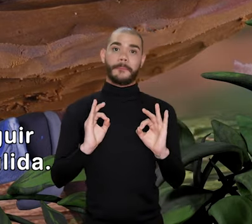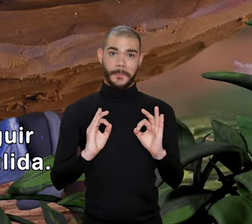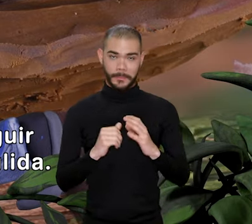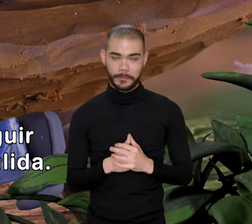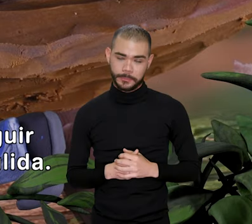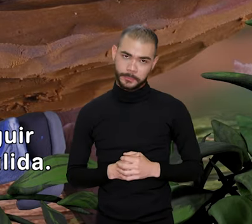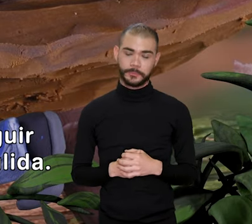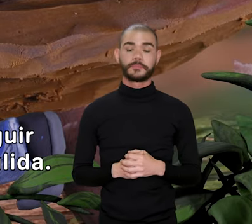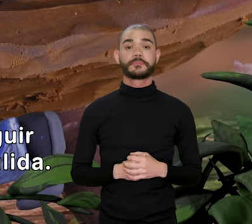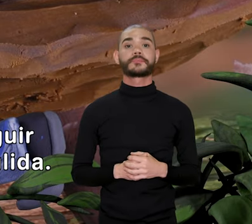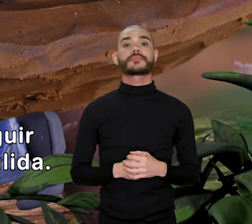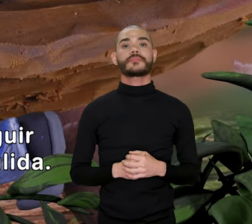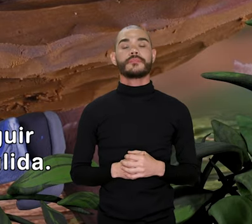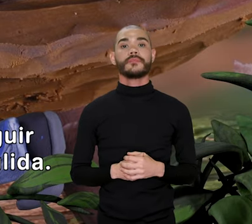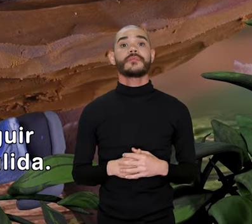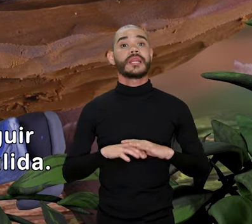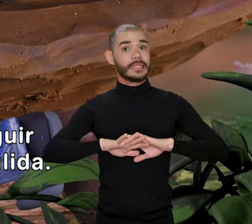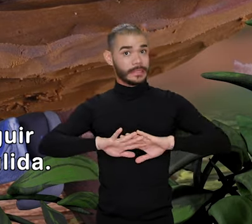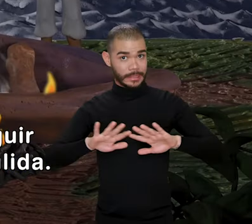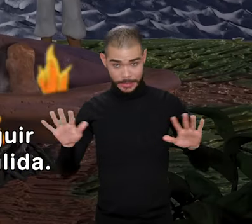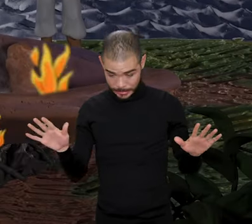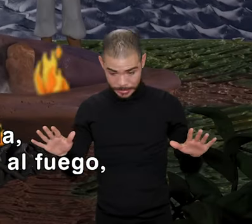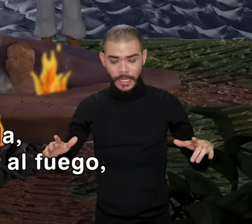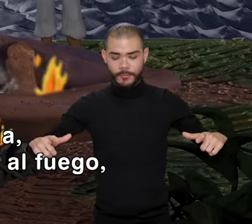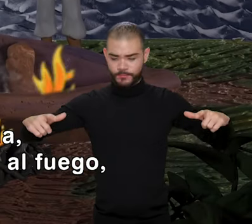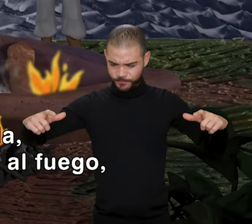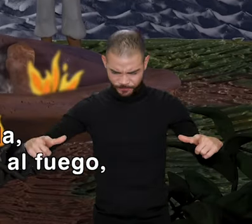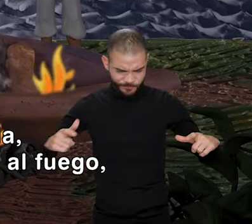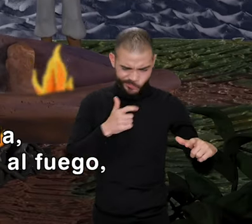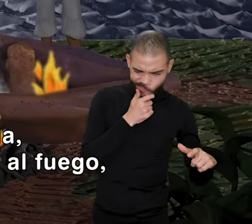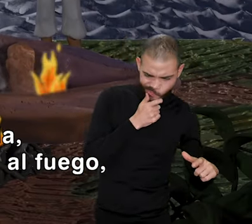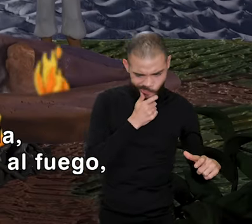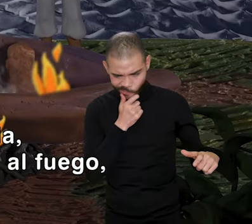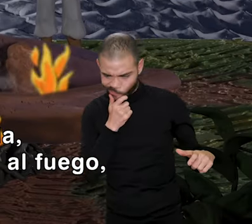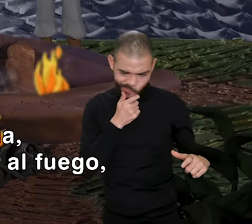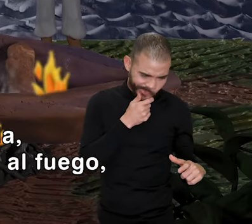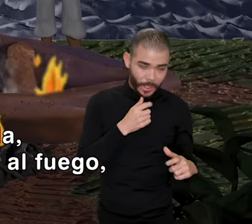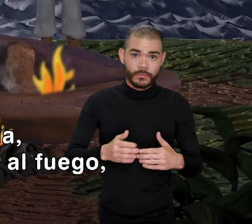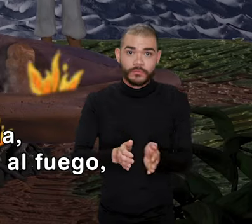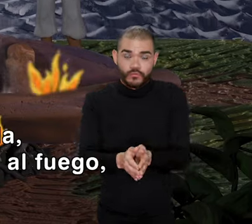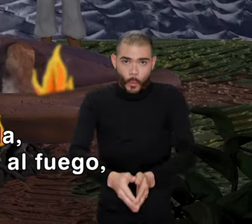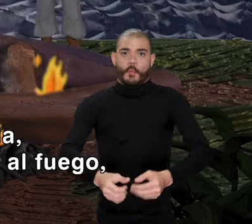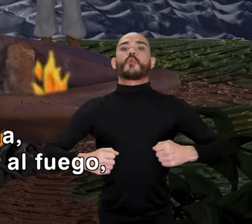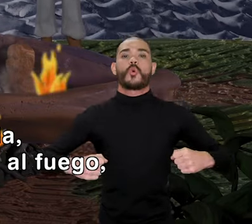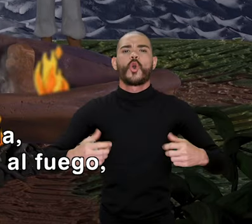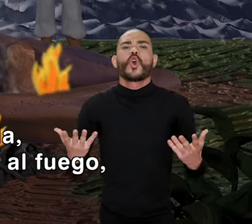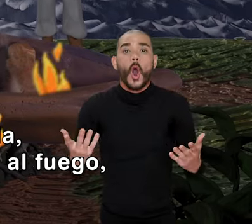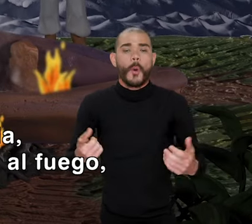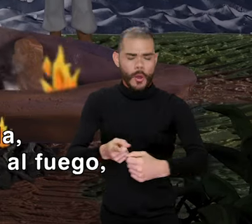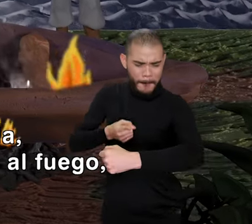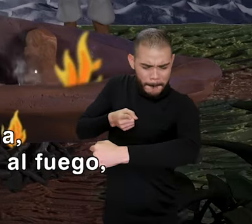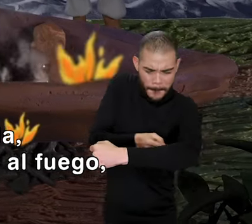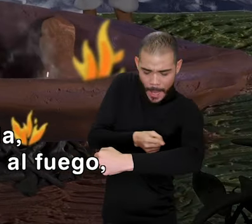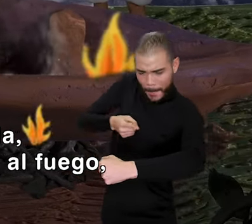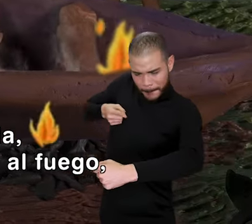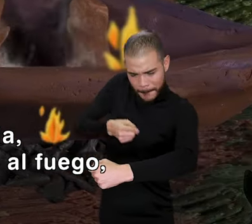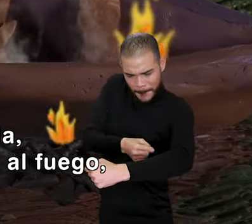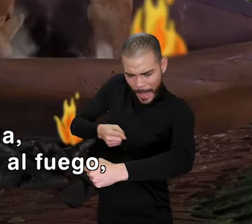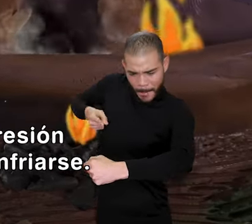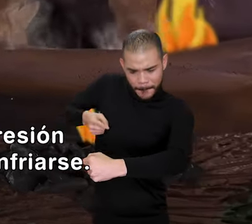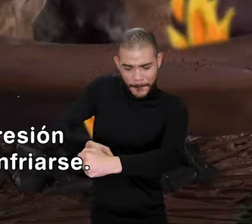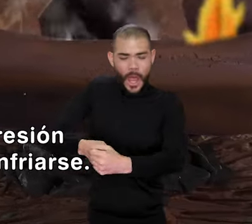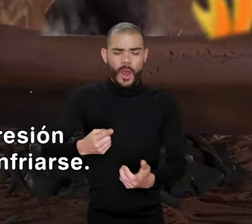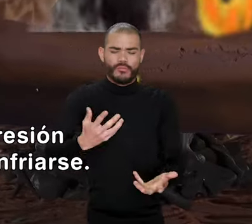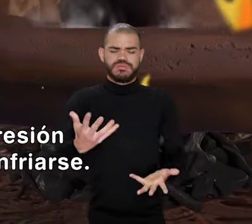superficie uniforme y pulida. Después, para ensancharla, se dilata la madera sometiéndola al